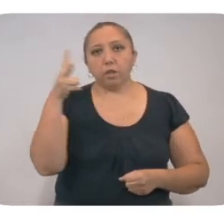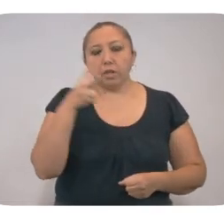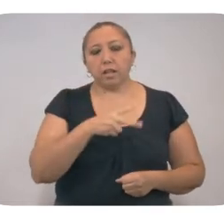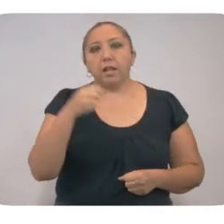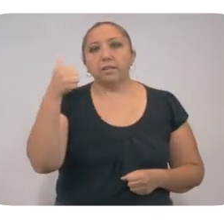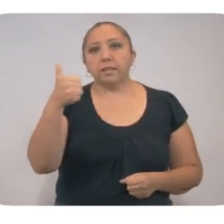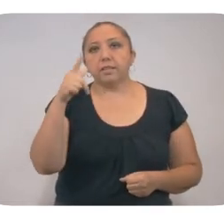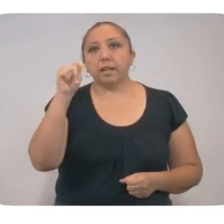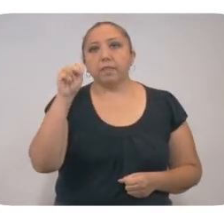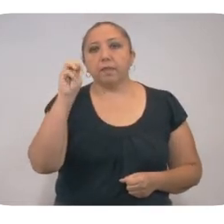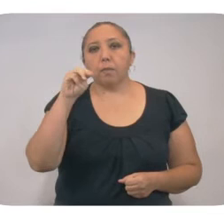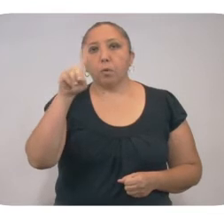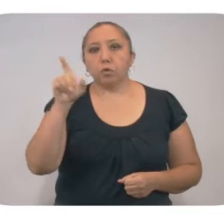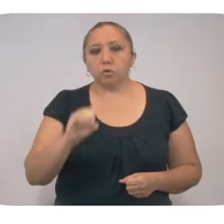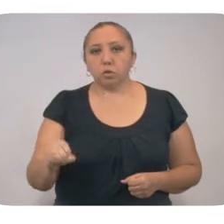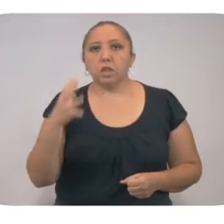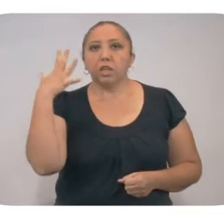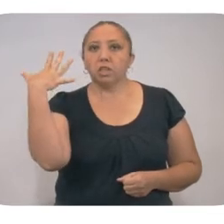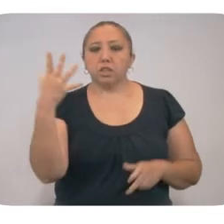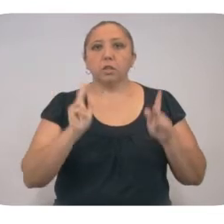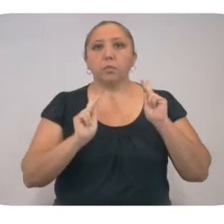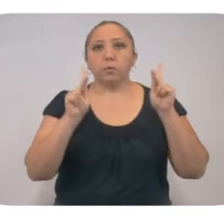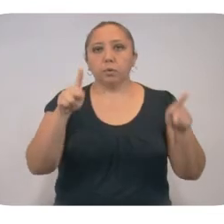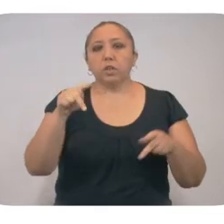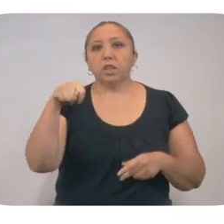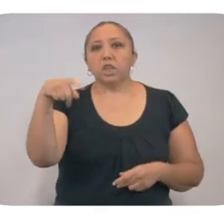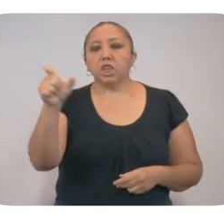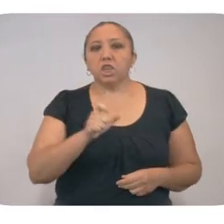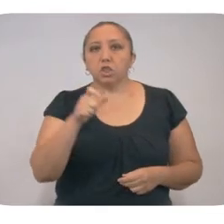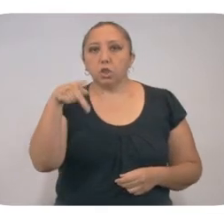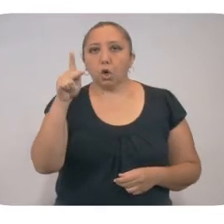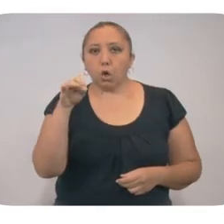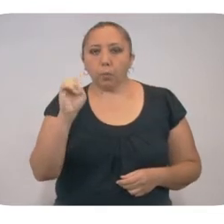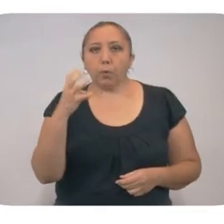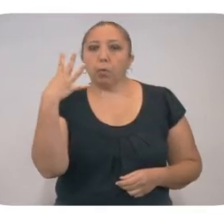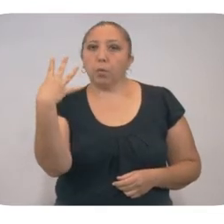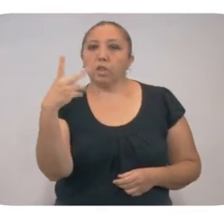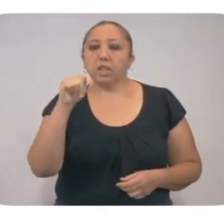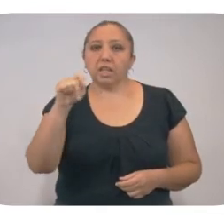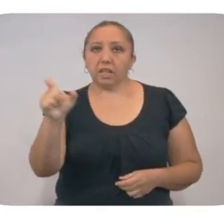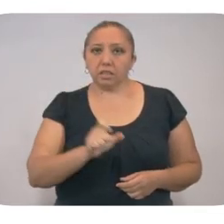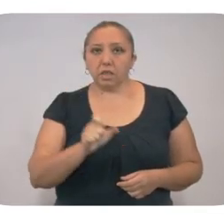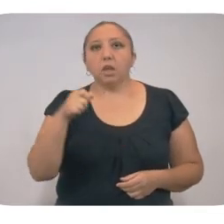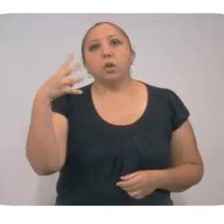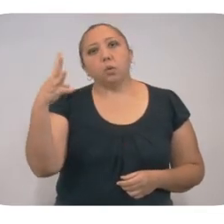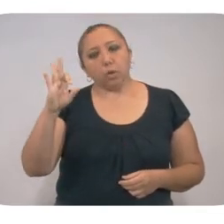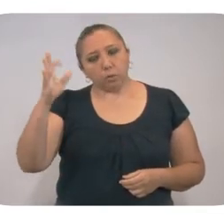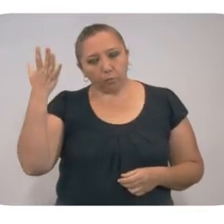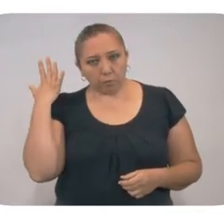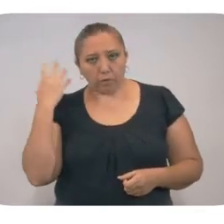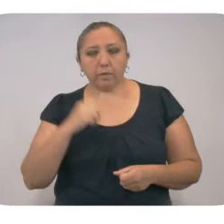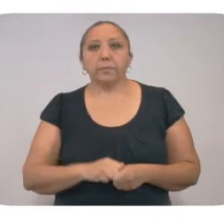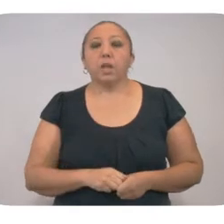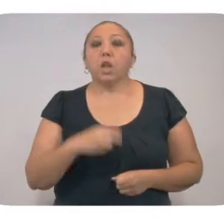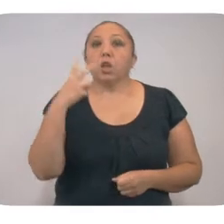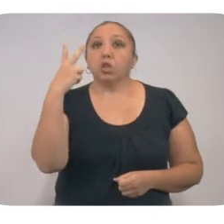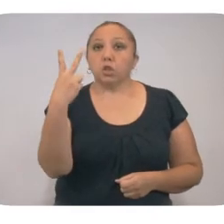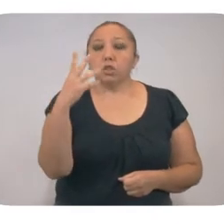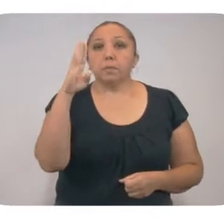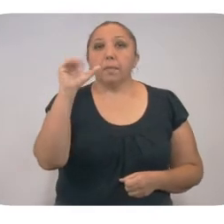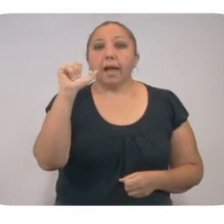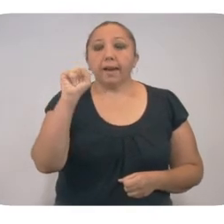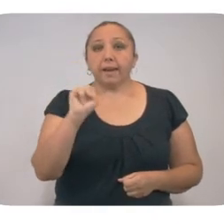6 en Temozón, 5 en Progreso y Tixcocó, 4 en Tecach y 4 Foranos, 2 en Baca,